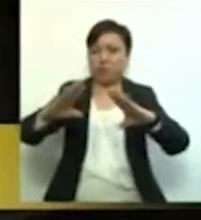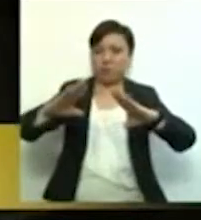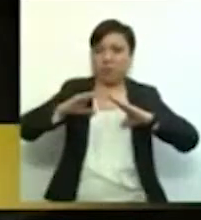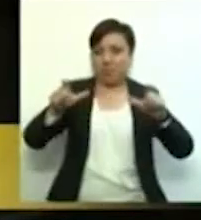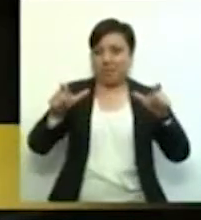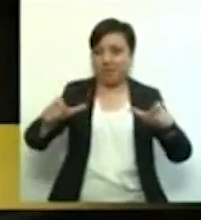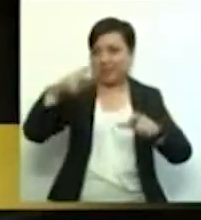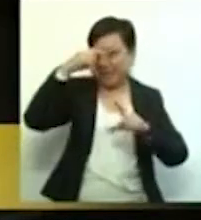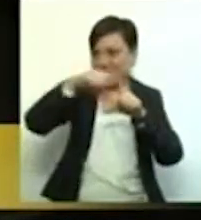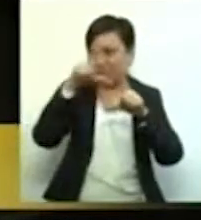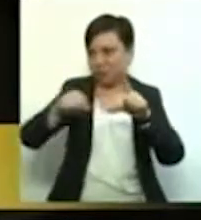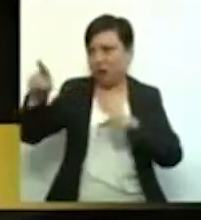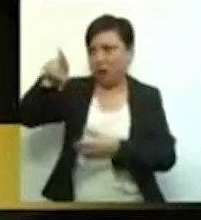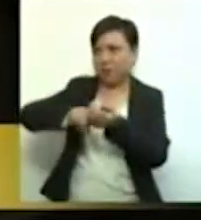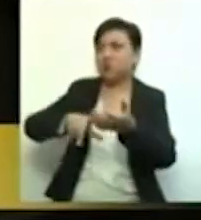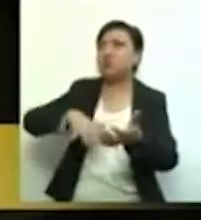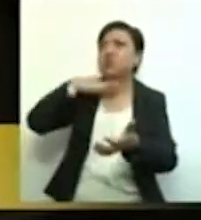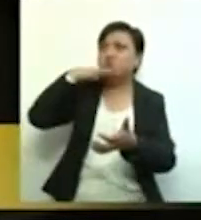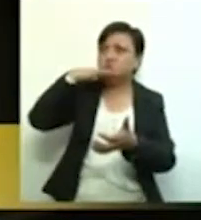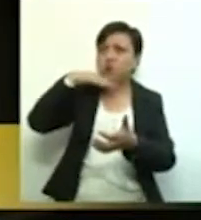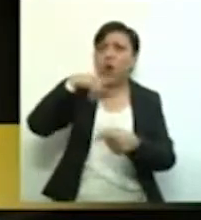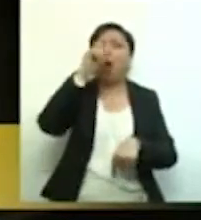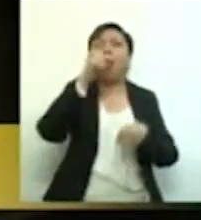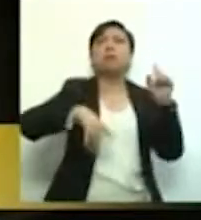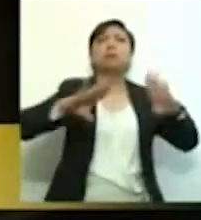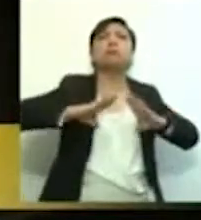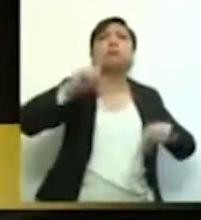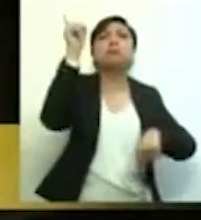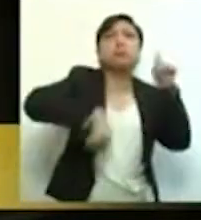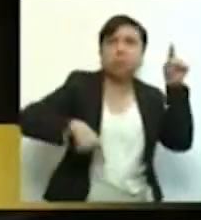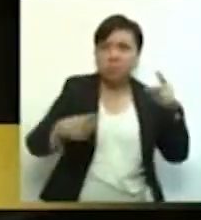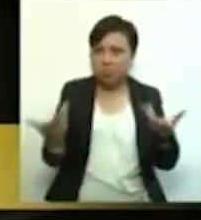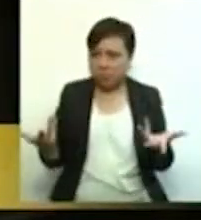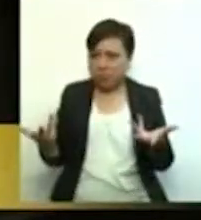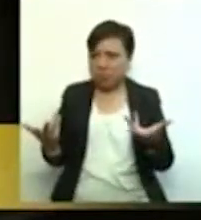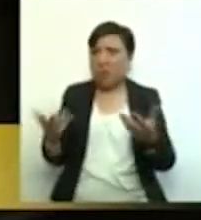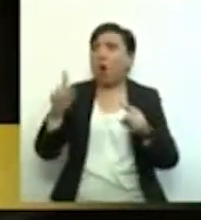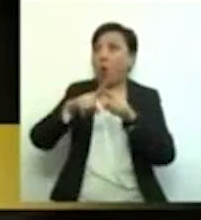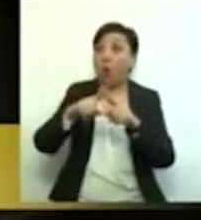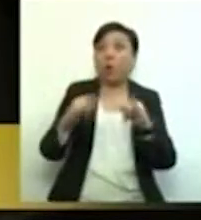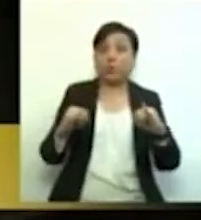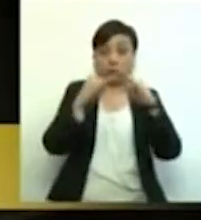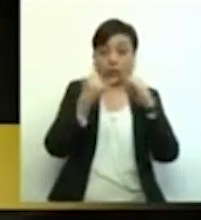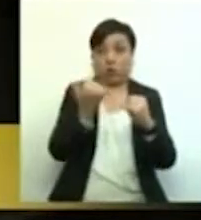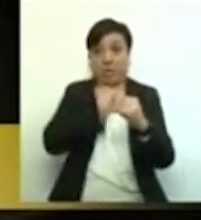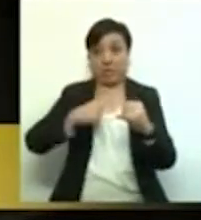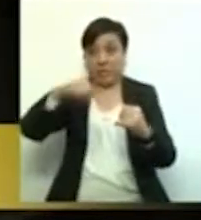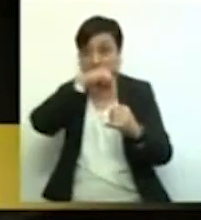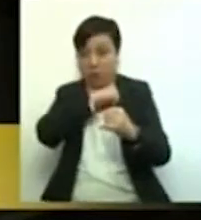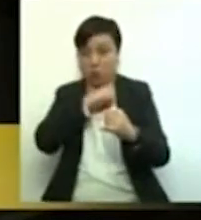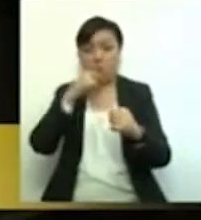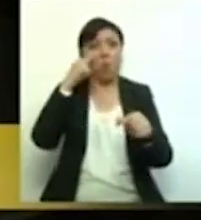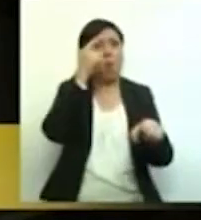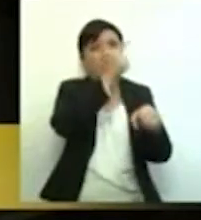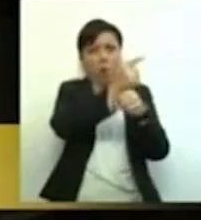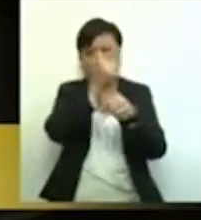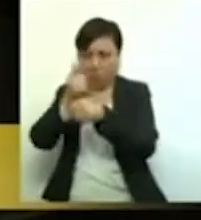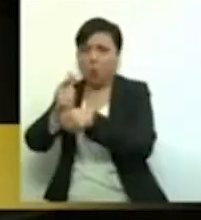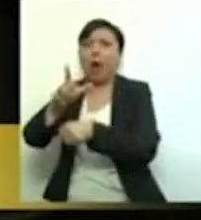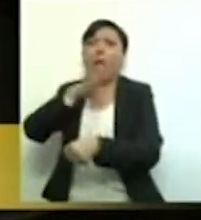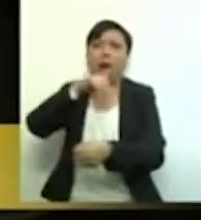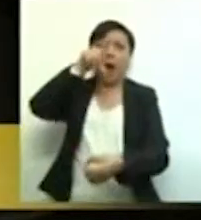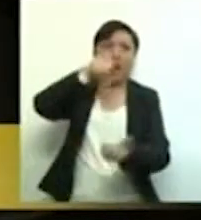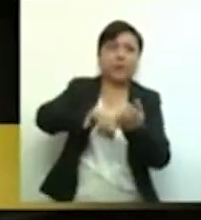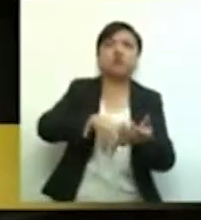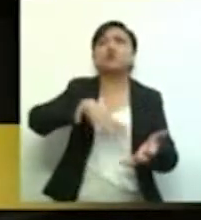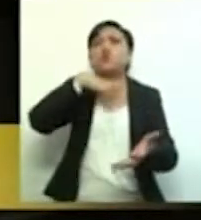narcotráfico, por corrupción? ¿Van a acabar con las instituciones de salud porque se han demostrado múltiples casos de compra